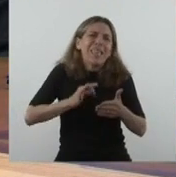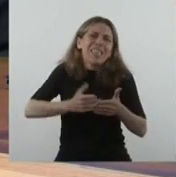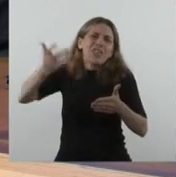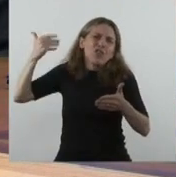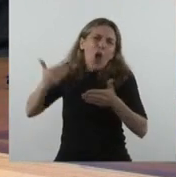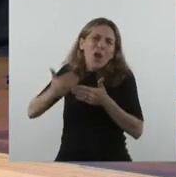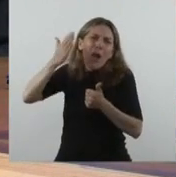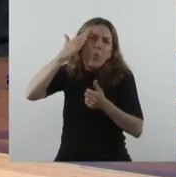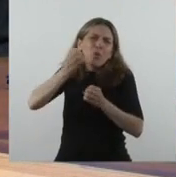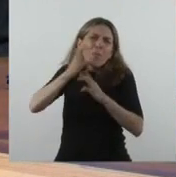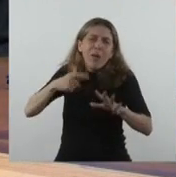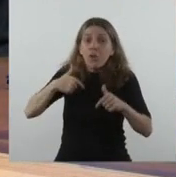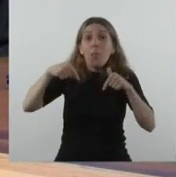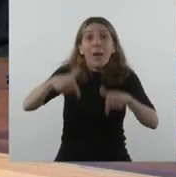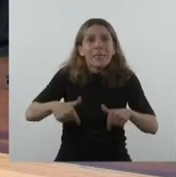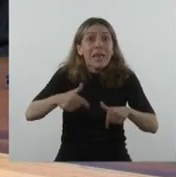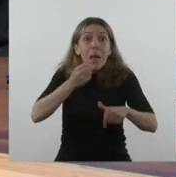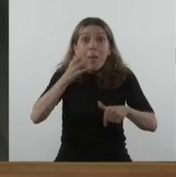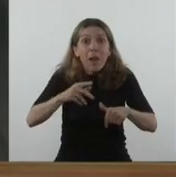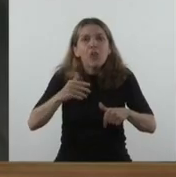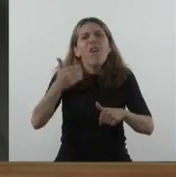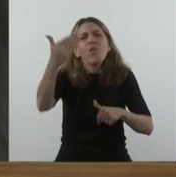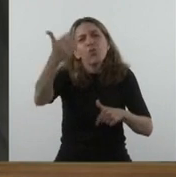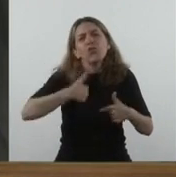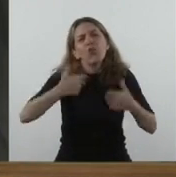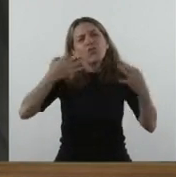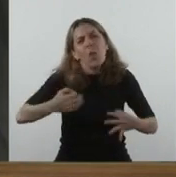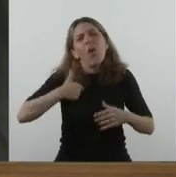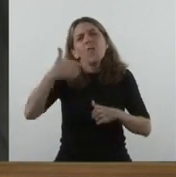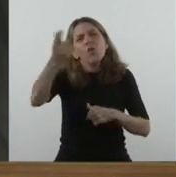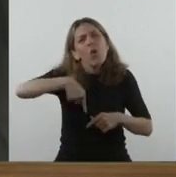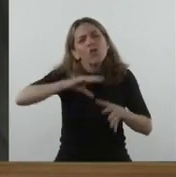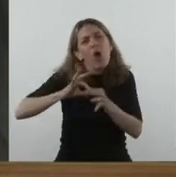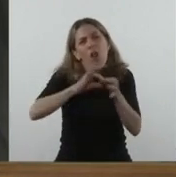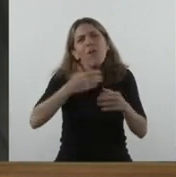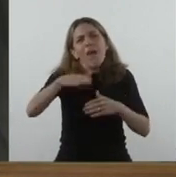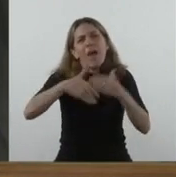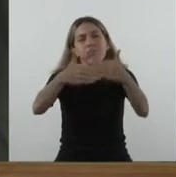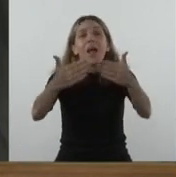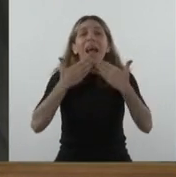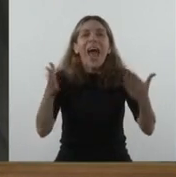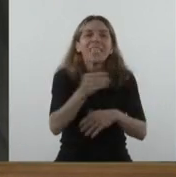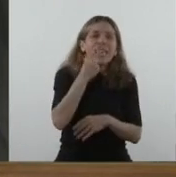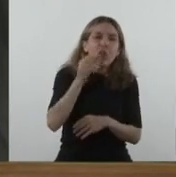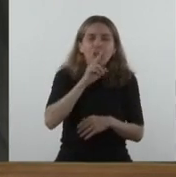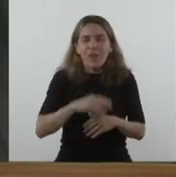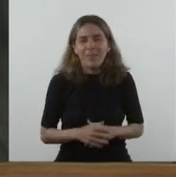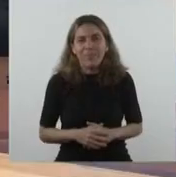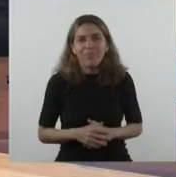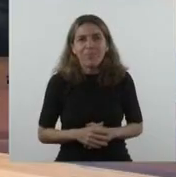con este lindo presente y con el futuro que estoy seguro entre todos vamos a construir. Gracias a todos y todas.